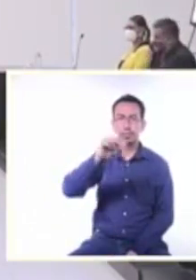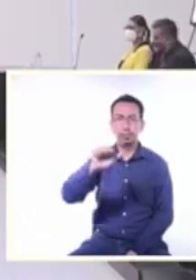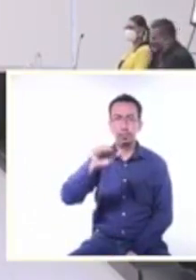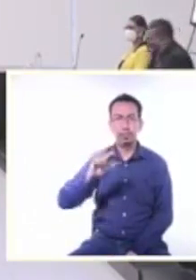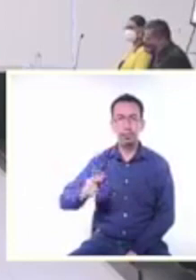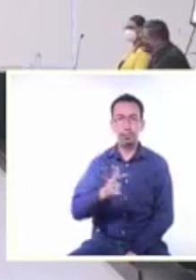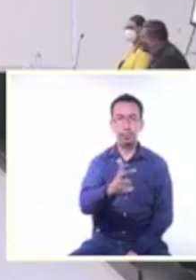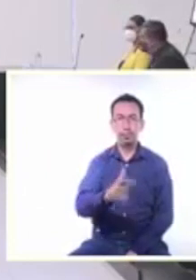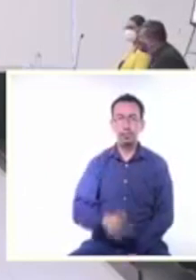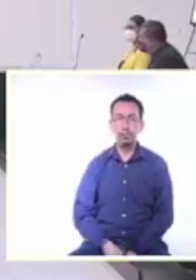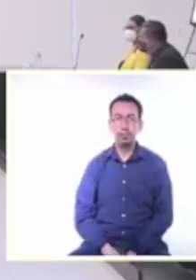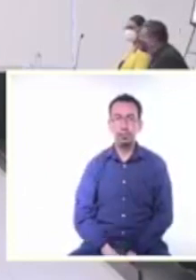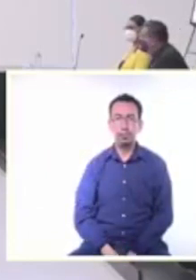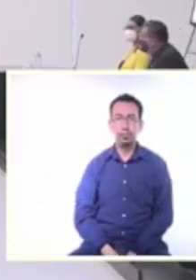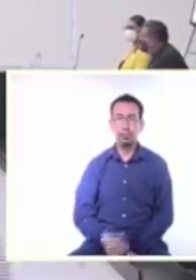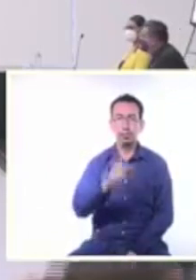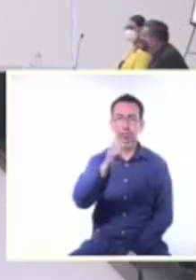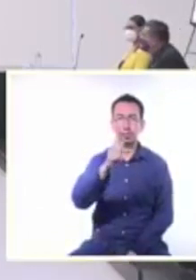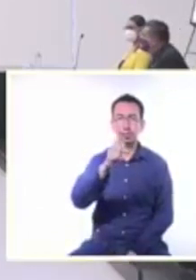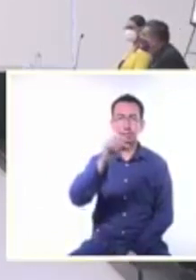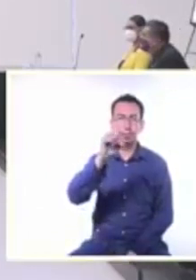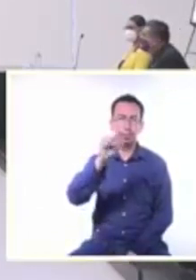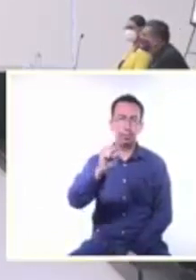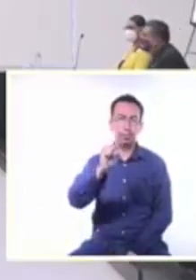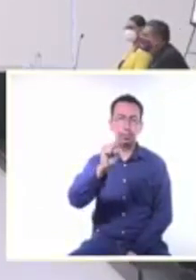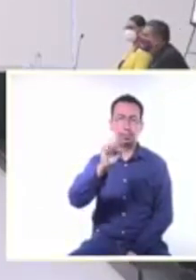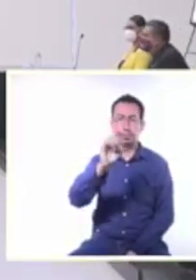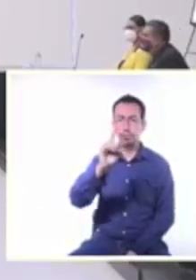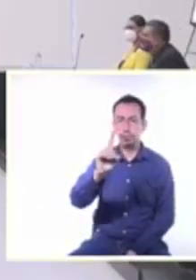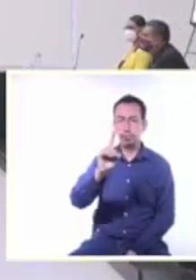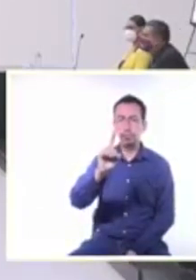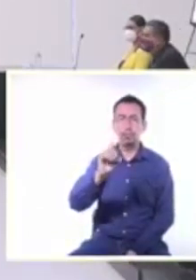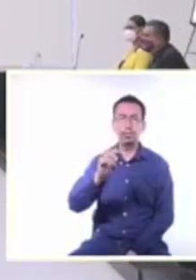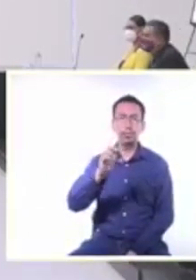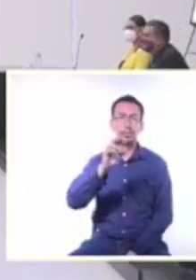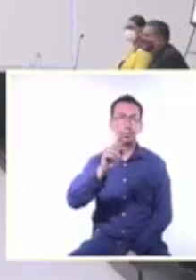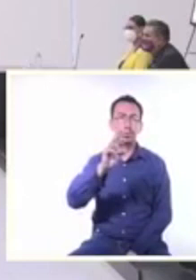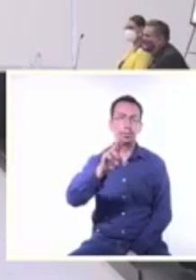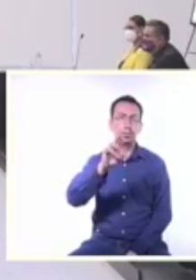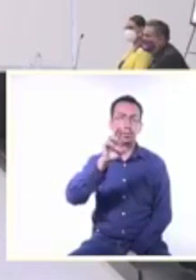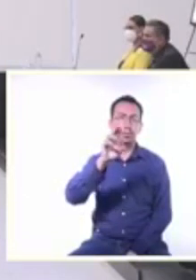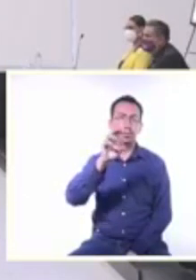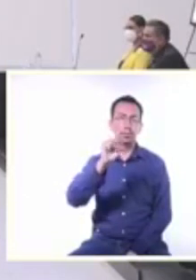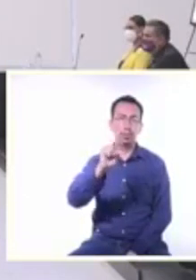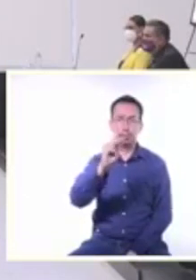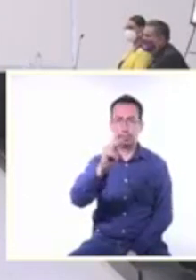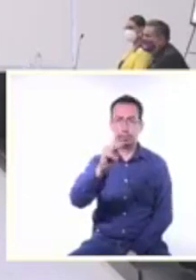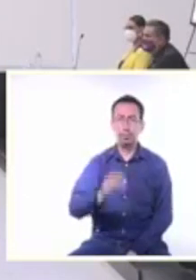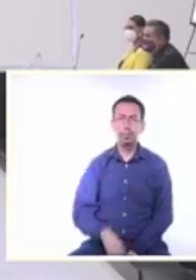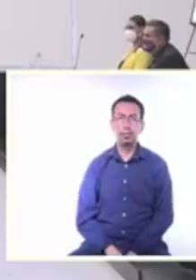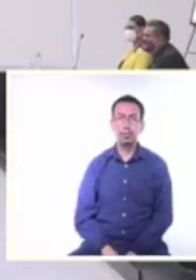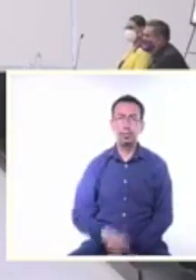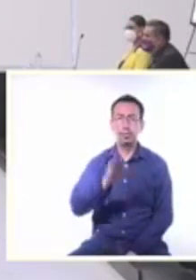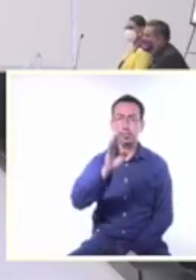aseguraron que debía de haber sido una mujer quien tomara el puesto de la presidencia mientras que el Instituto Nacional Electoral